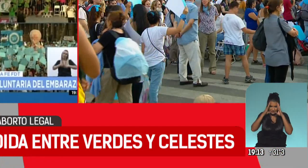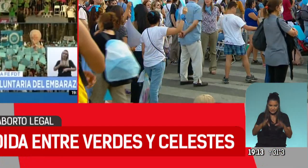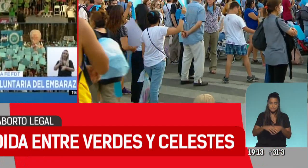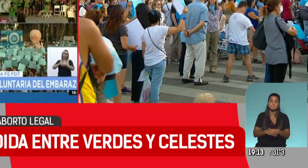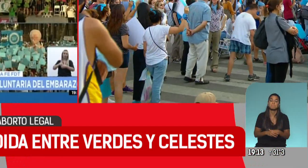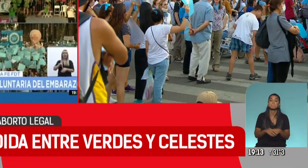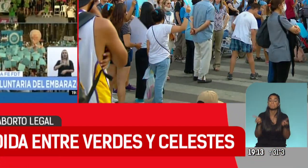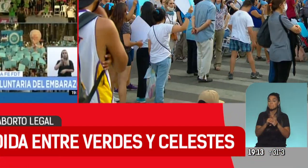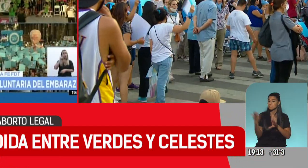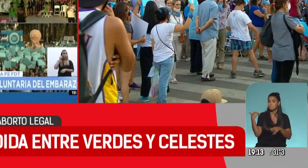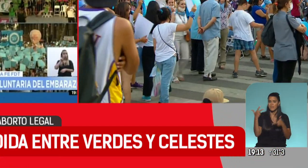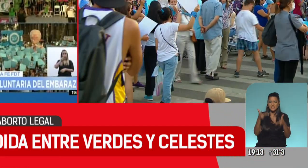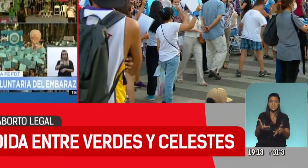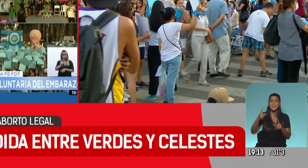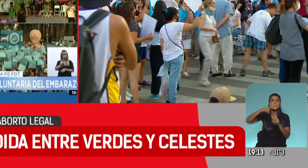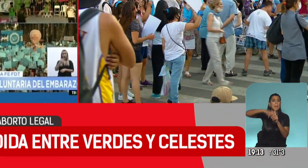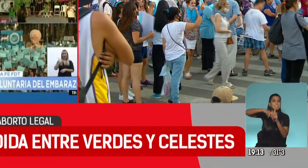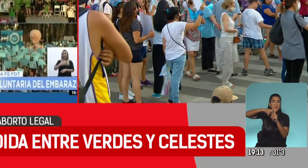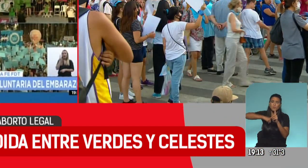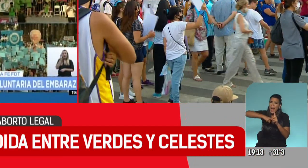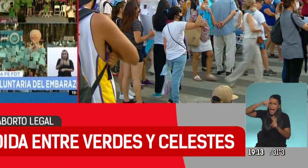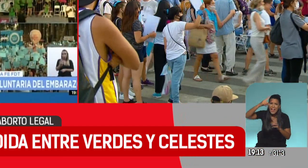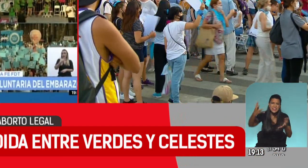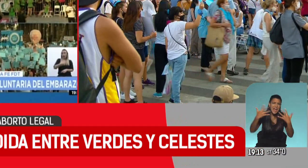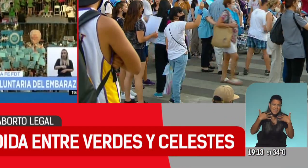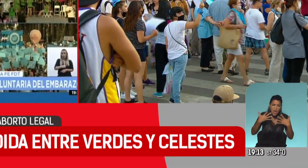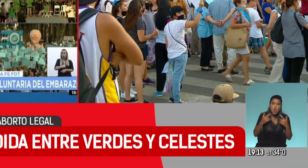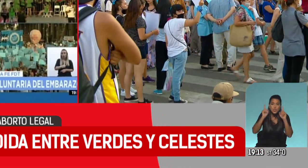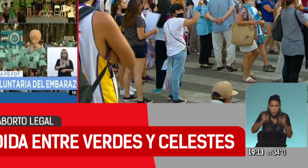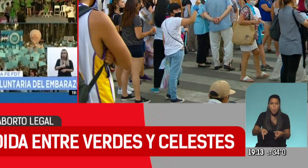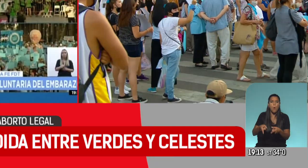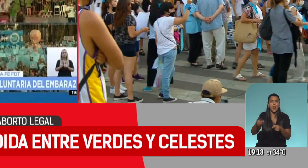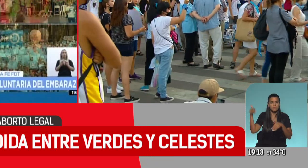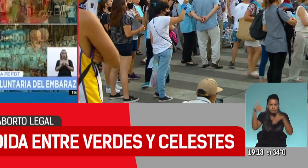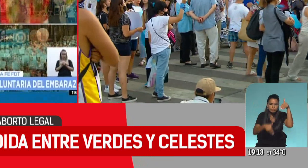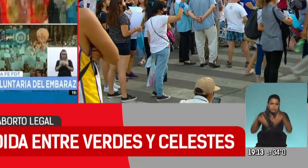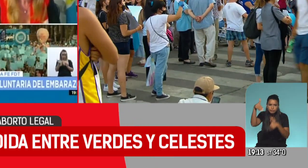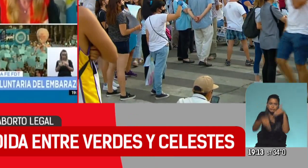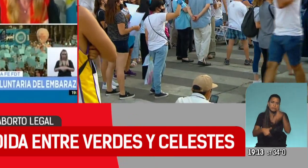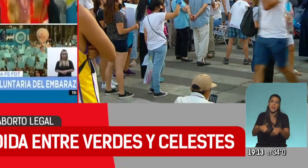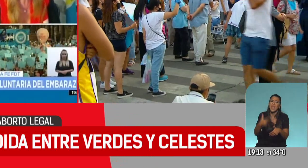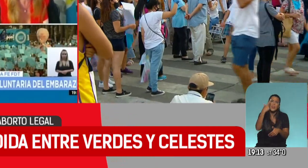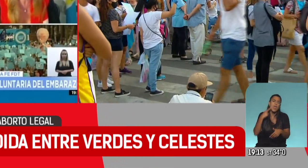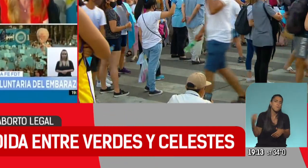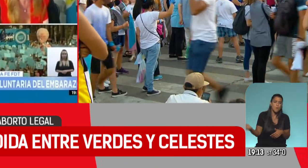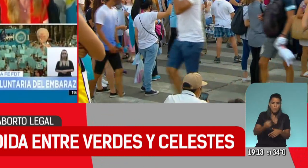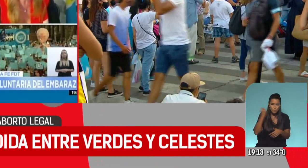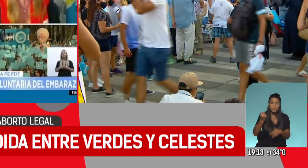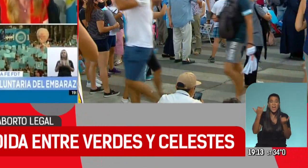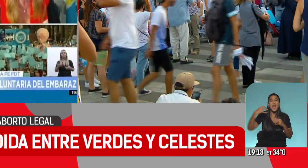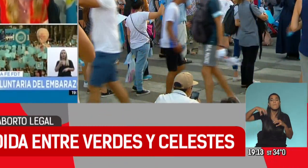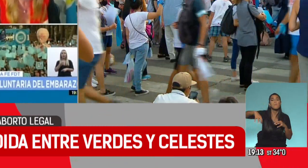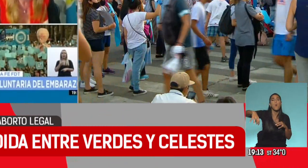Como decíamos, la temperatura no hizo que ninguna de las personas se arrepientan de estar aquí en esta jornada histórica. Hay muchos puestos